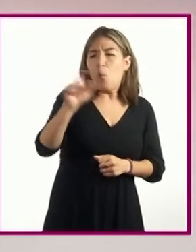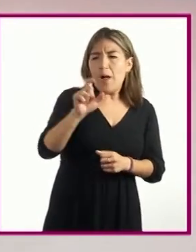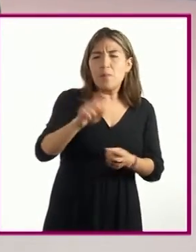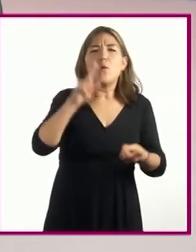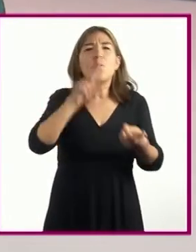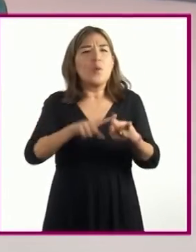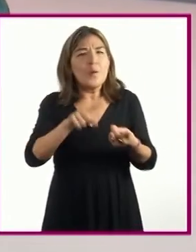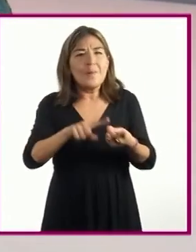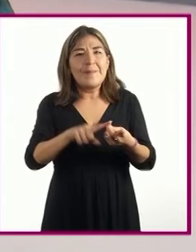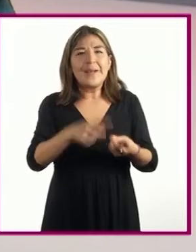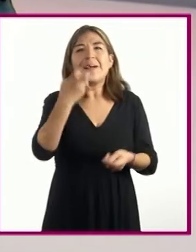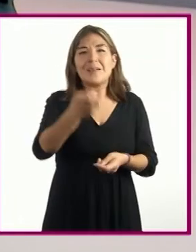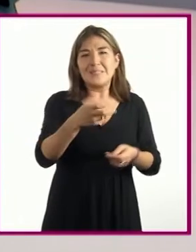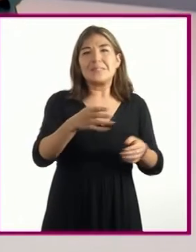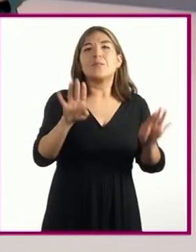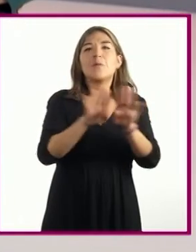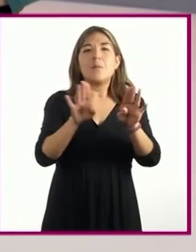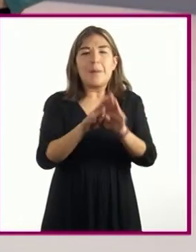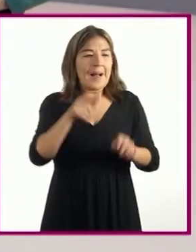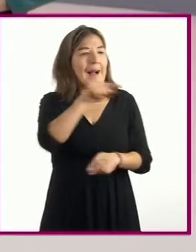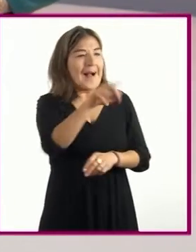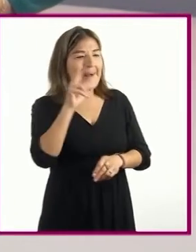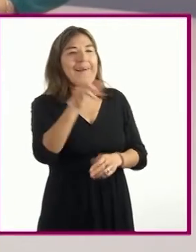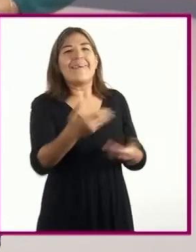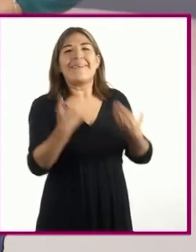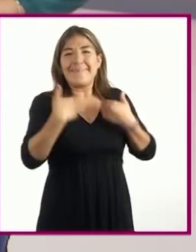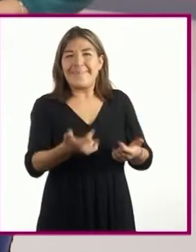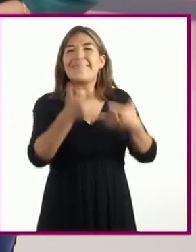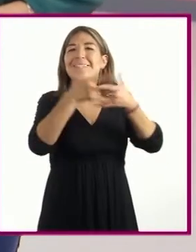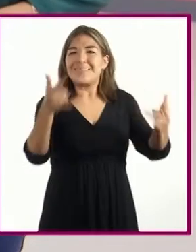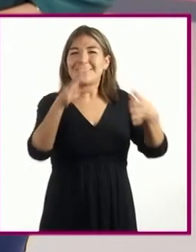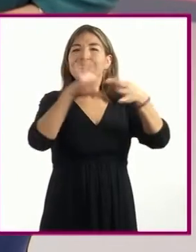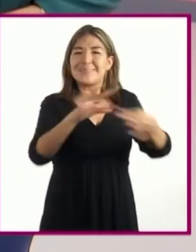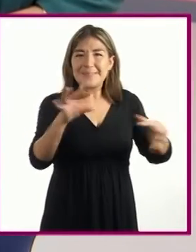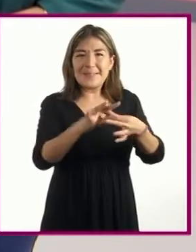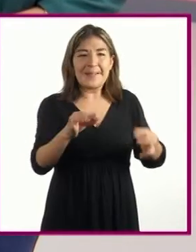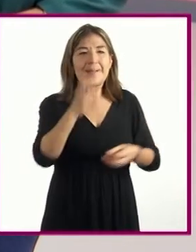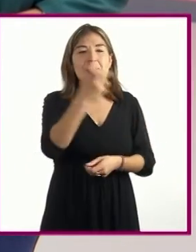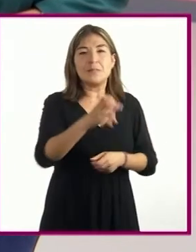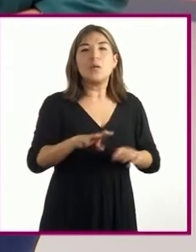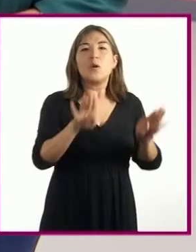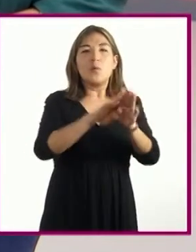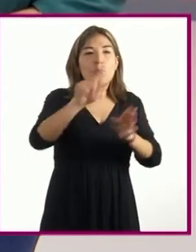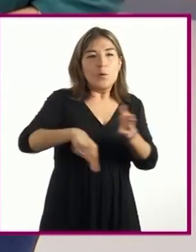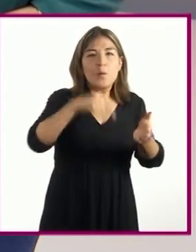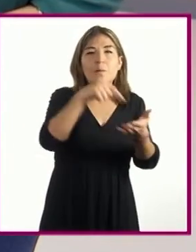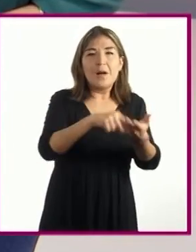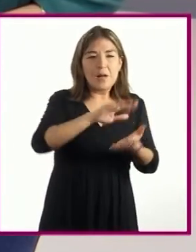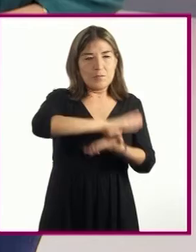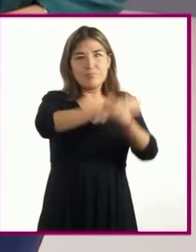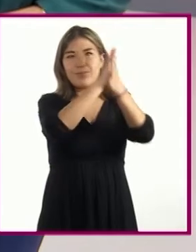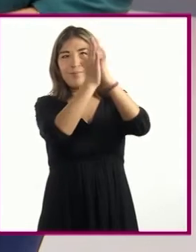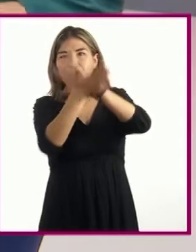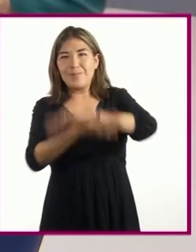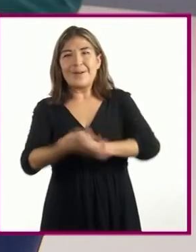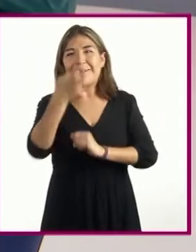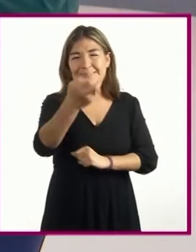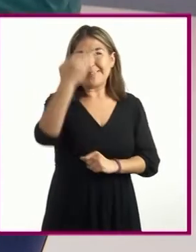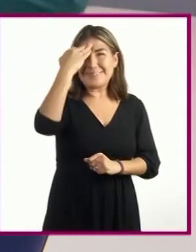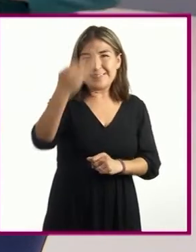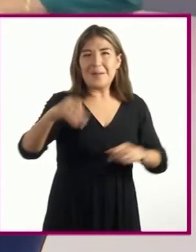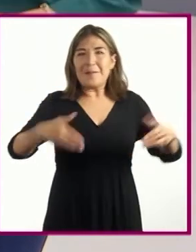Ya que son ellas las que nos sitúan y orientan lo tangible de la narración y ese lugar en que transcurre la acción, ¿no?